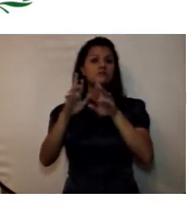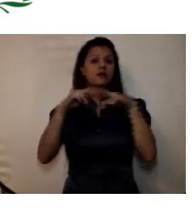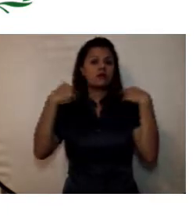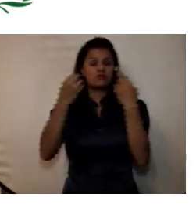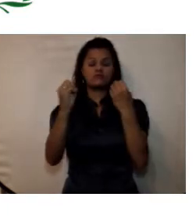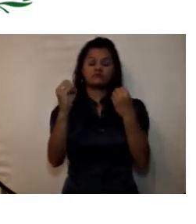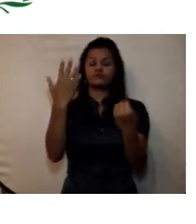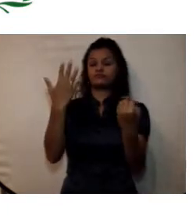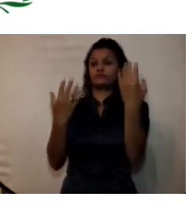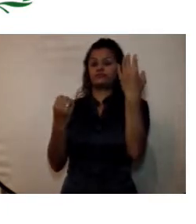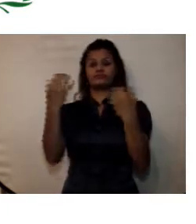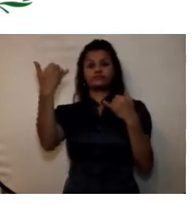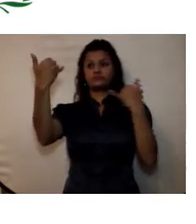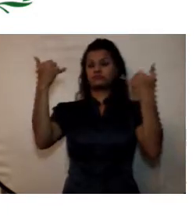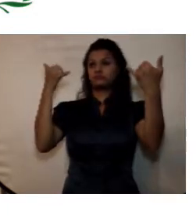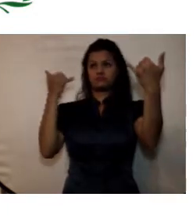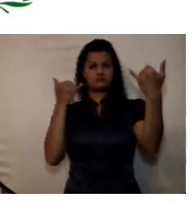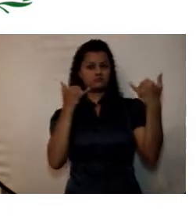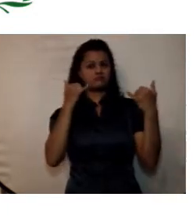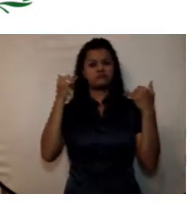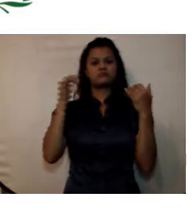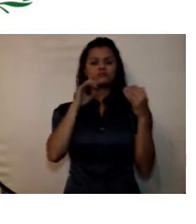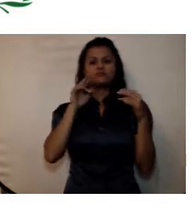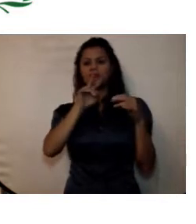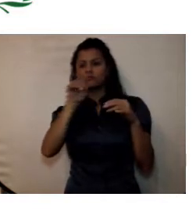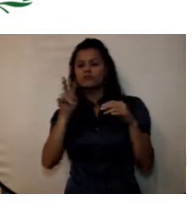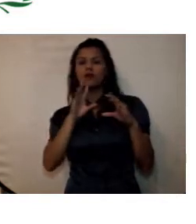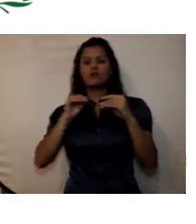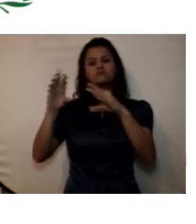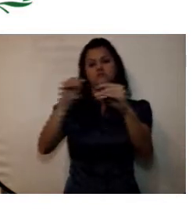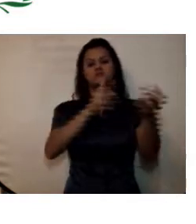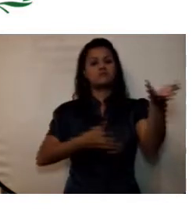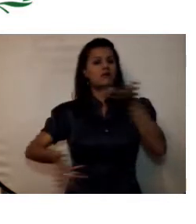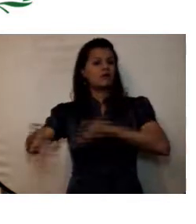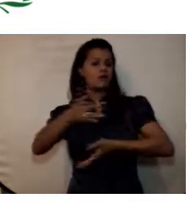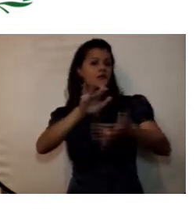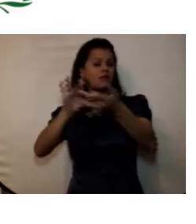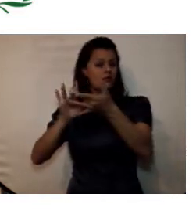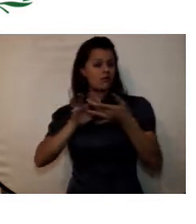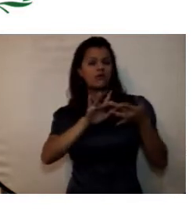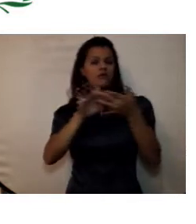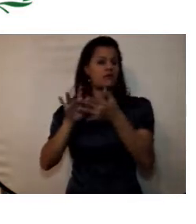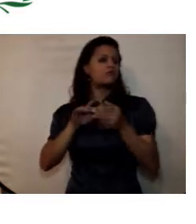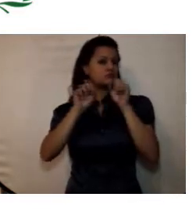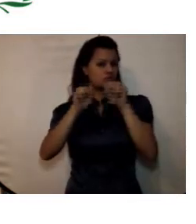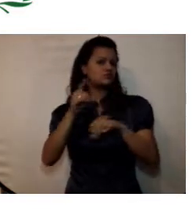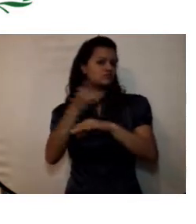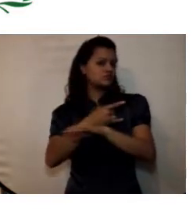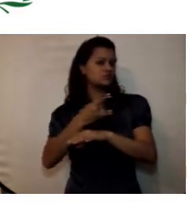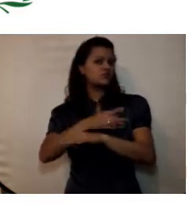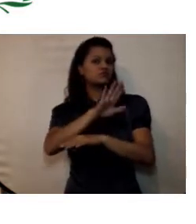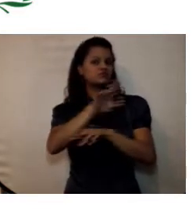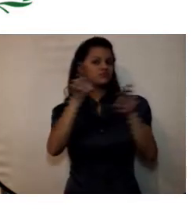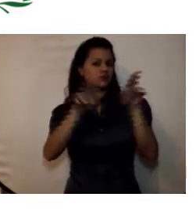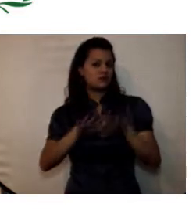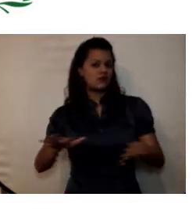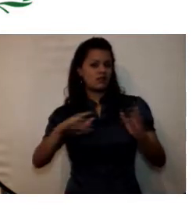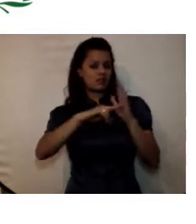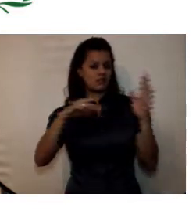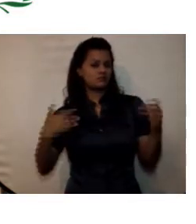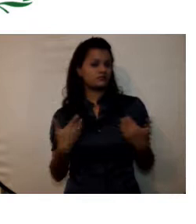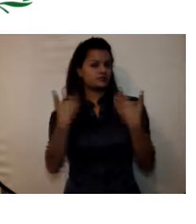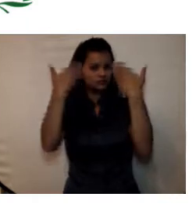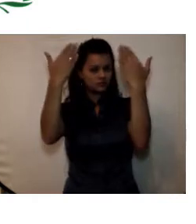donde se mantiene un contacto directo, existiendo la posibilidad de interacción, preguntas, respuestas y aclaraciones sobre las expectativas